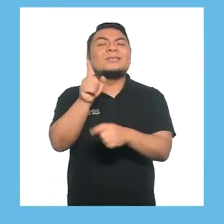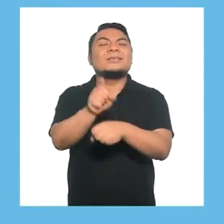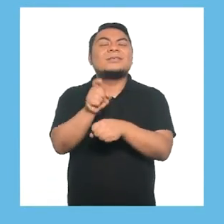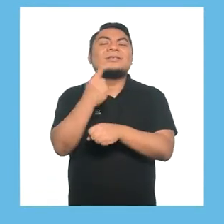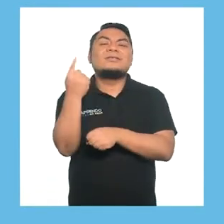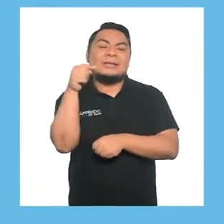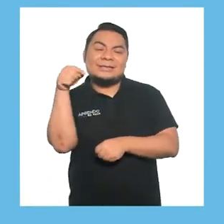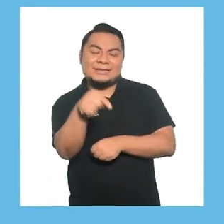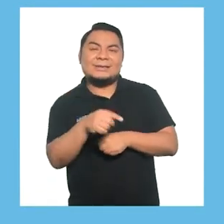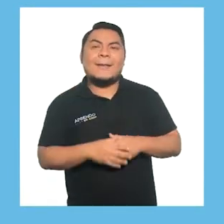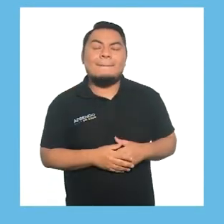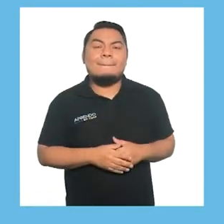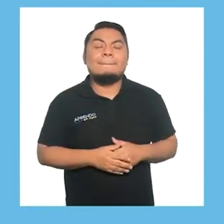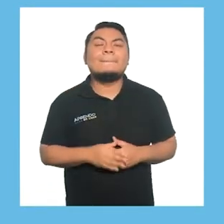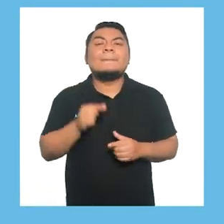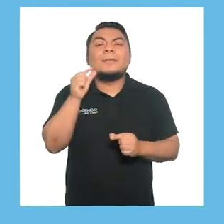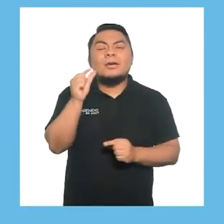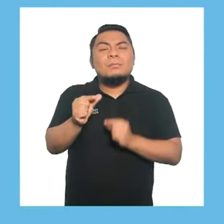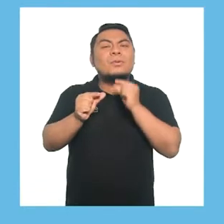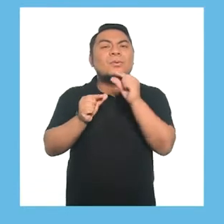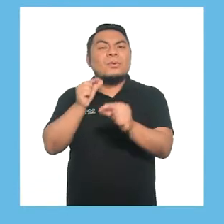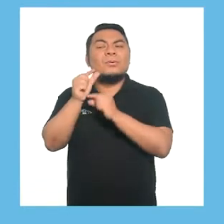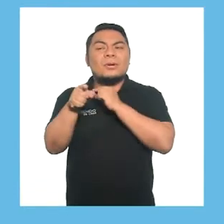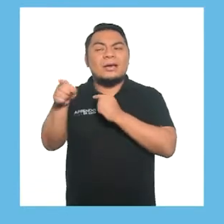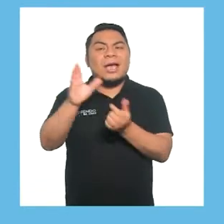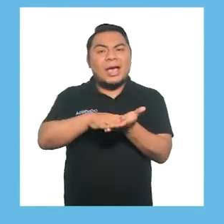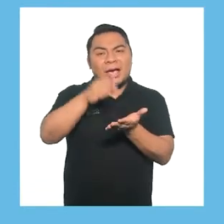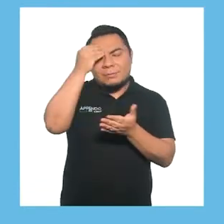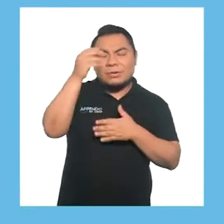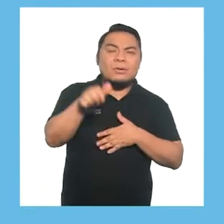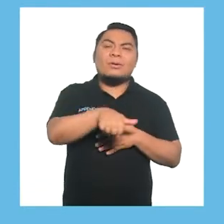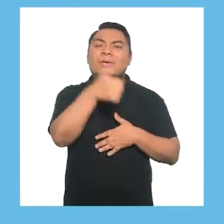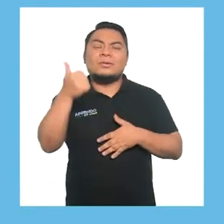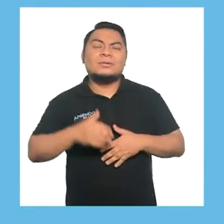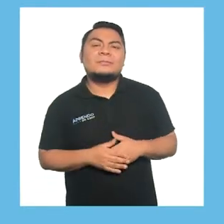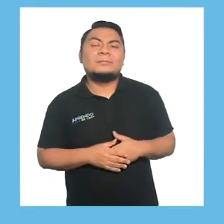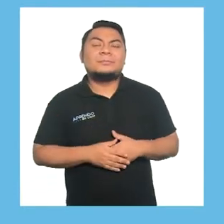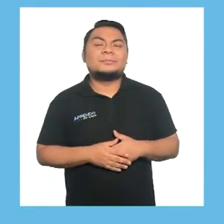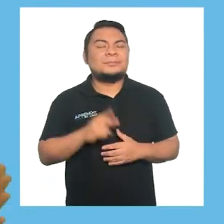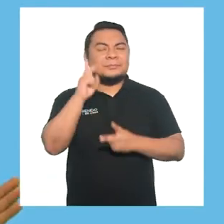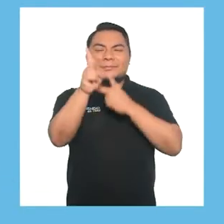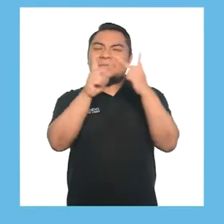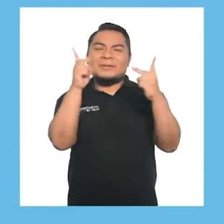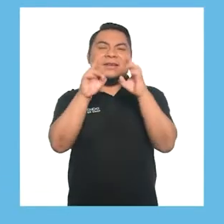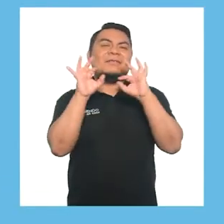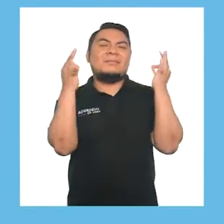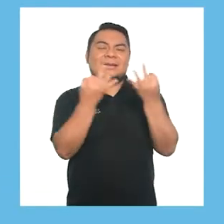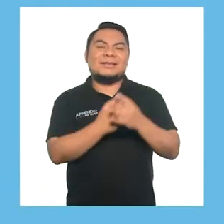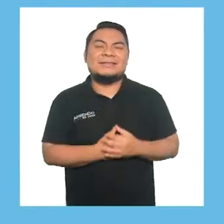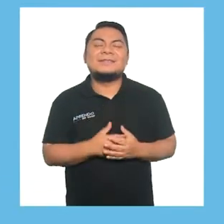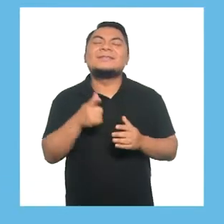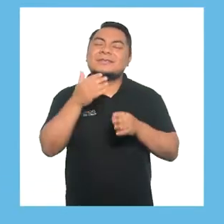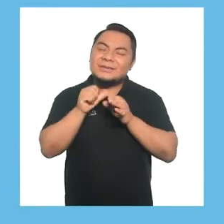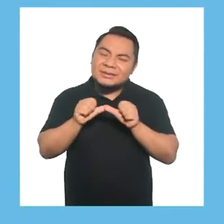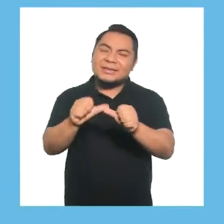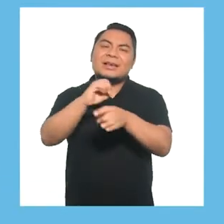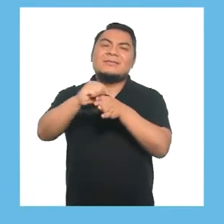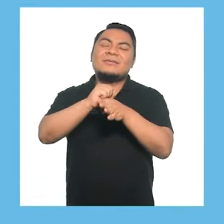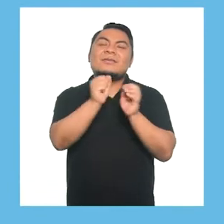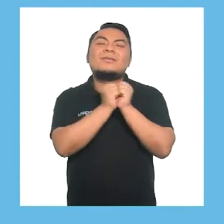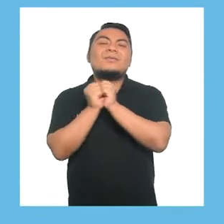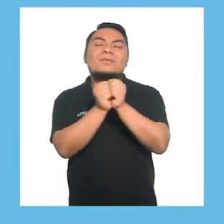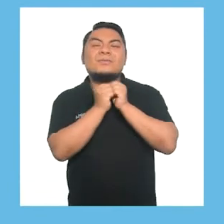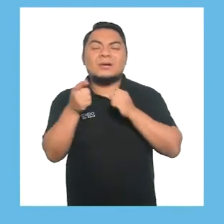enseñarle solo ese. Poco a poco, aprenderá a otros. Perfecto, familias. Sigan